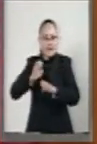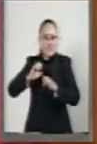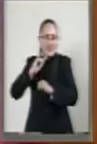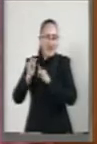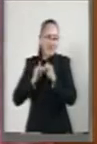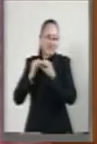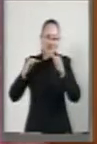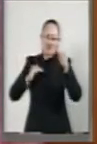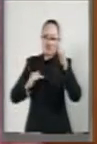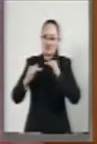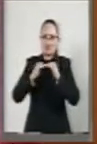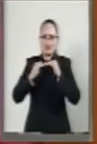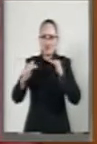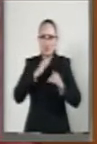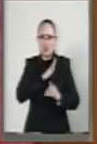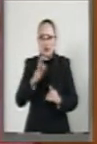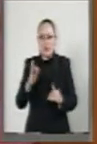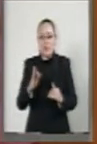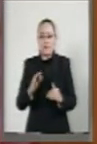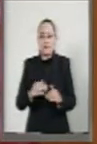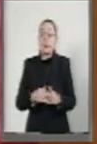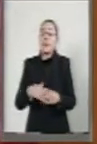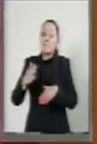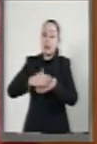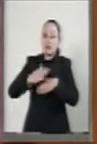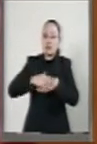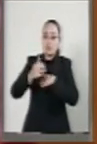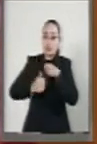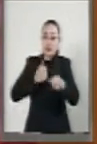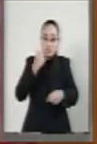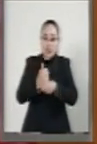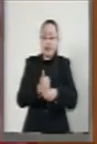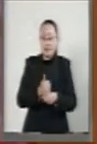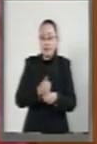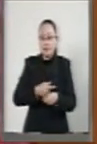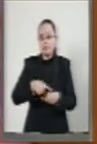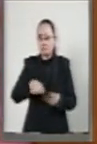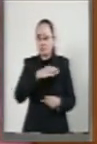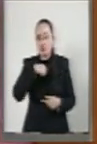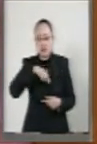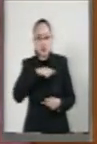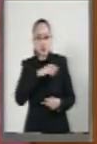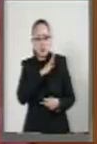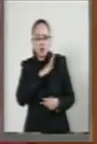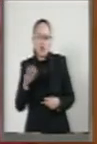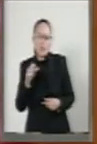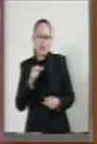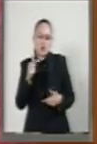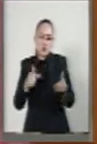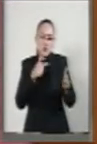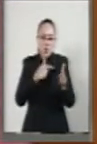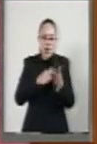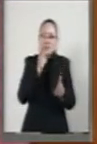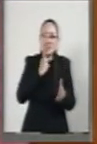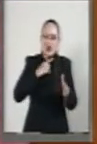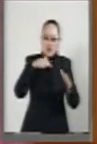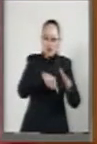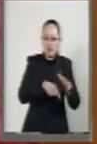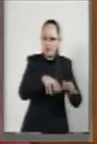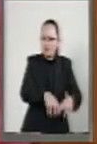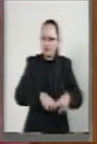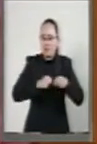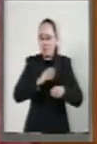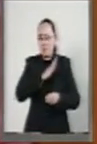Por lo anterior, en los próximos años, podremos explotar los grandes yacimientos petrolíferos